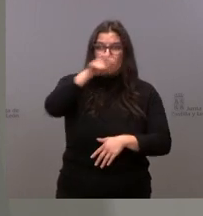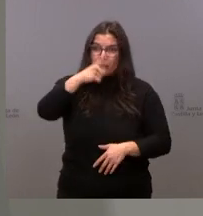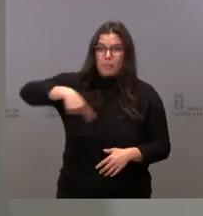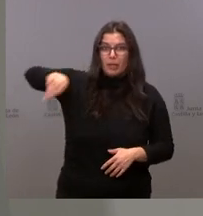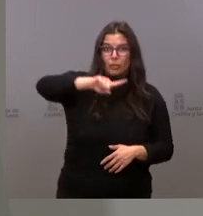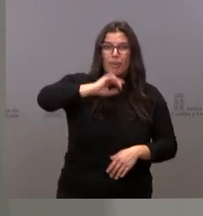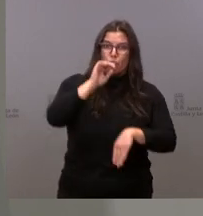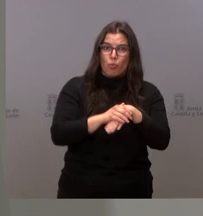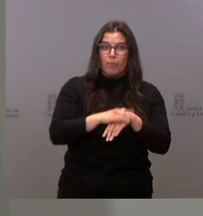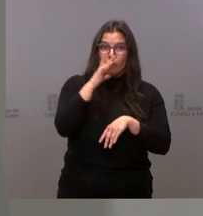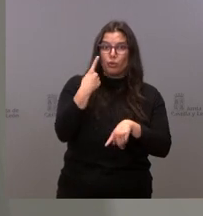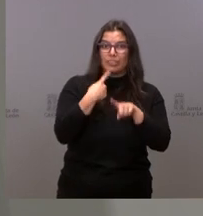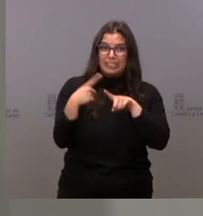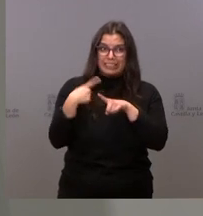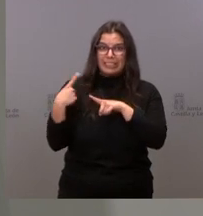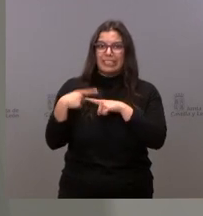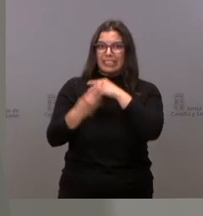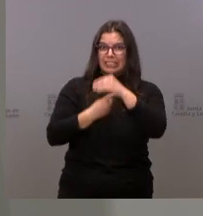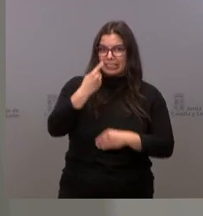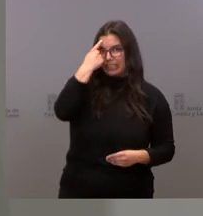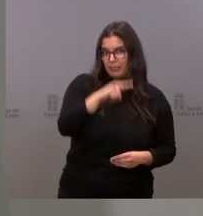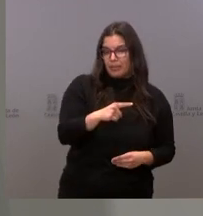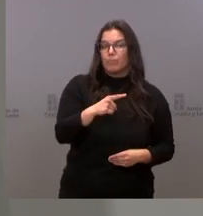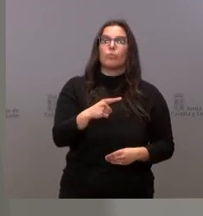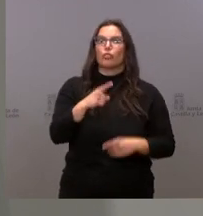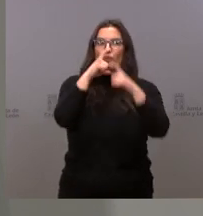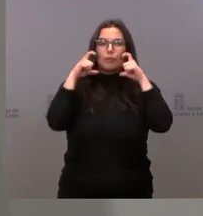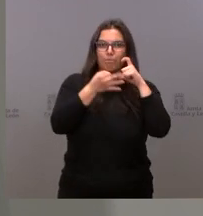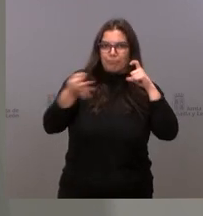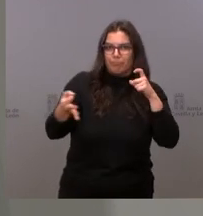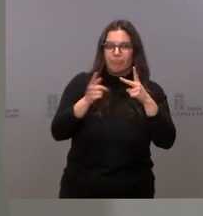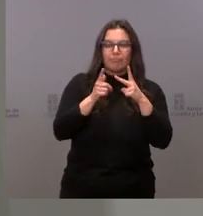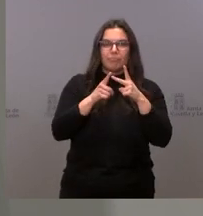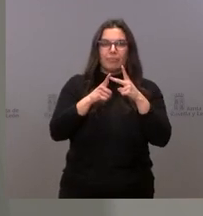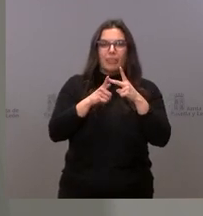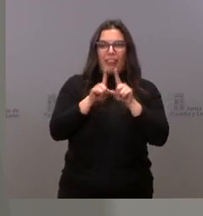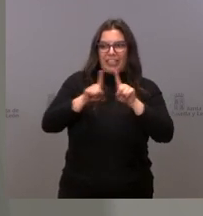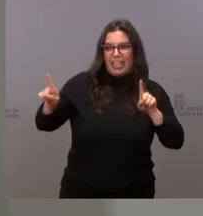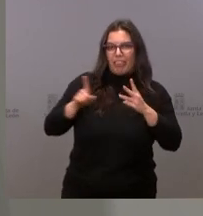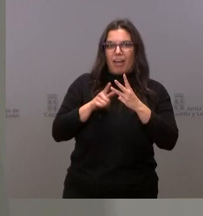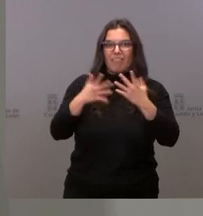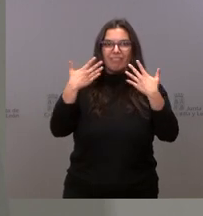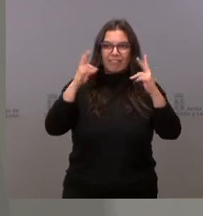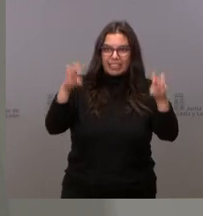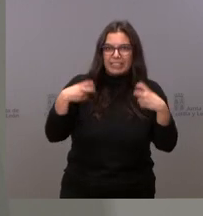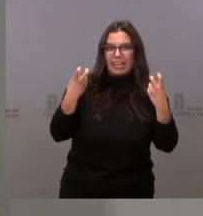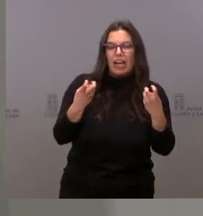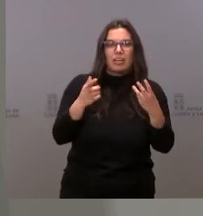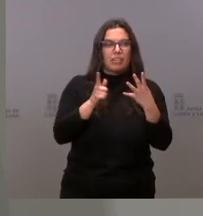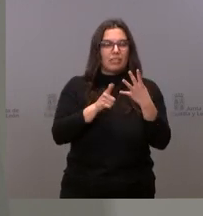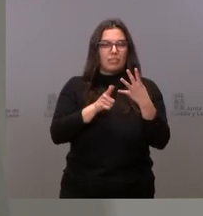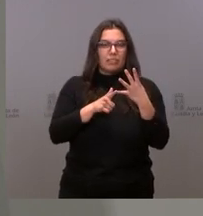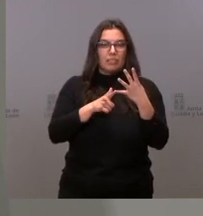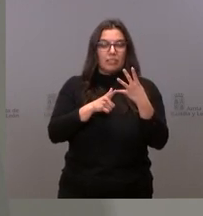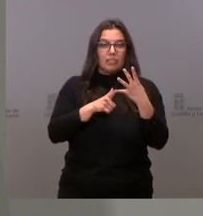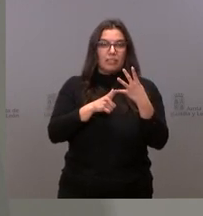efectivas. Es el uso correcto de la mascarilla, la distancia, ventilar los locales y